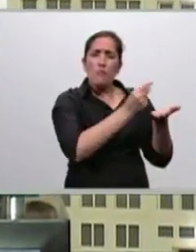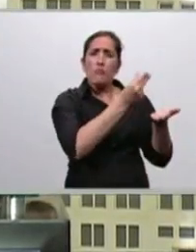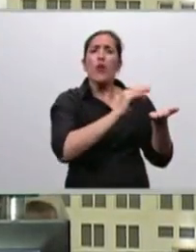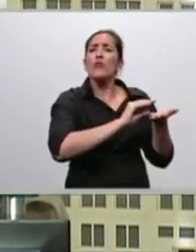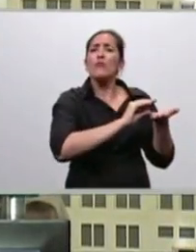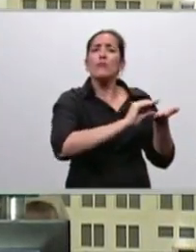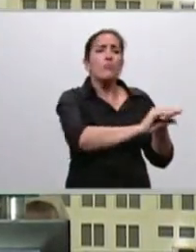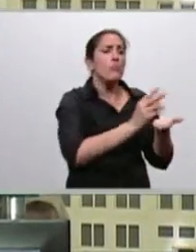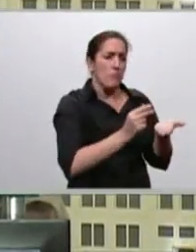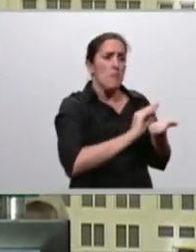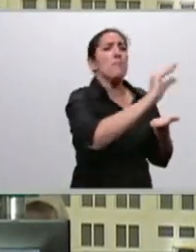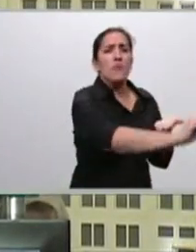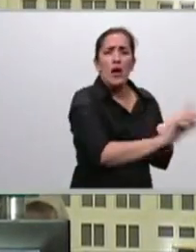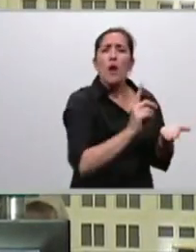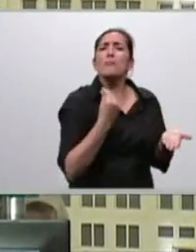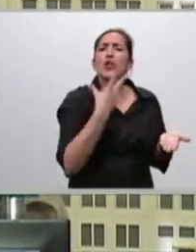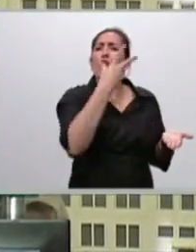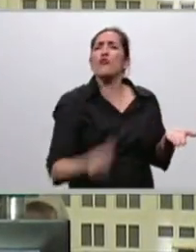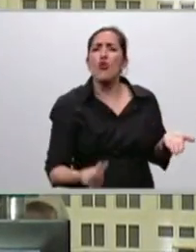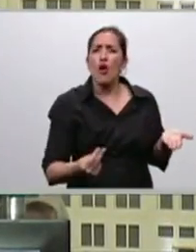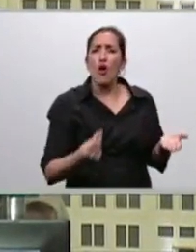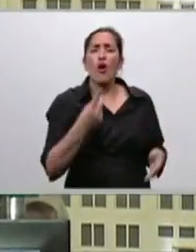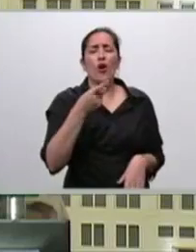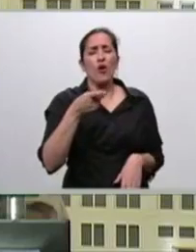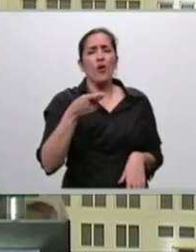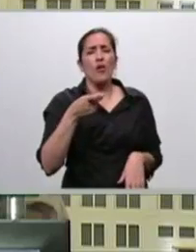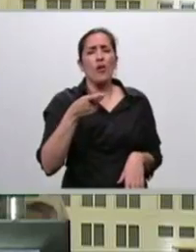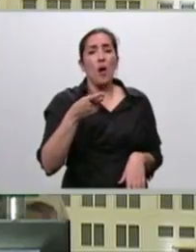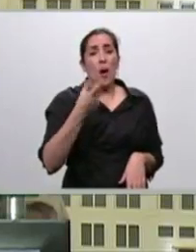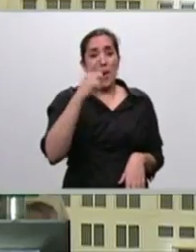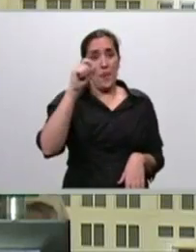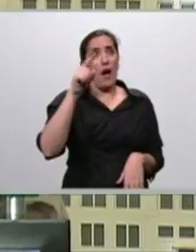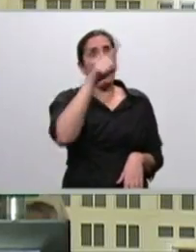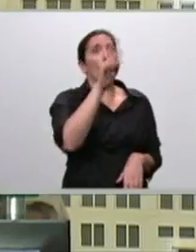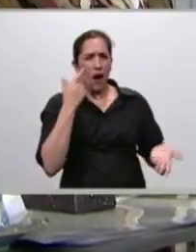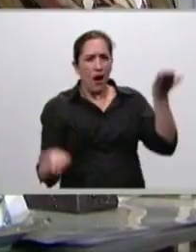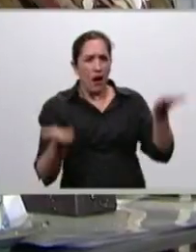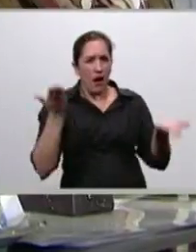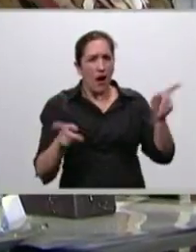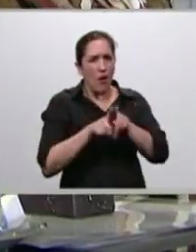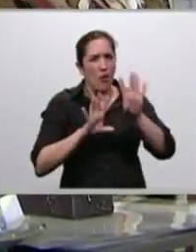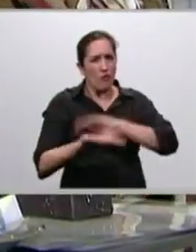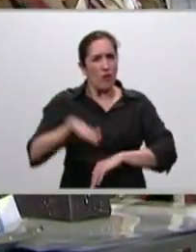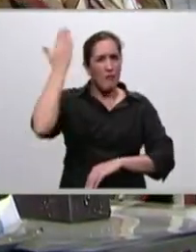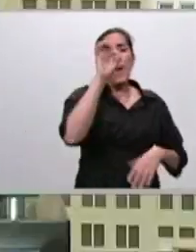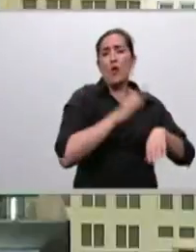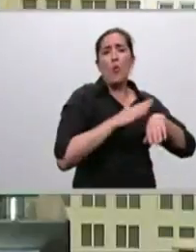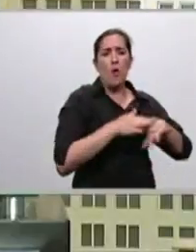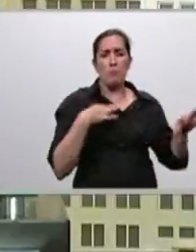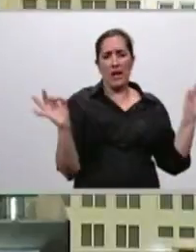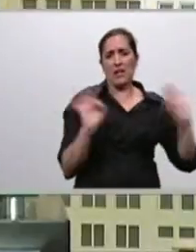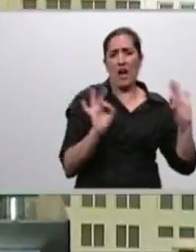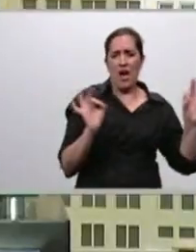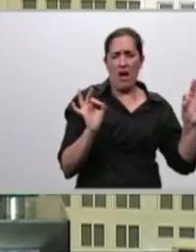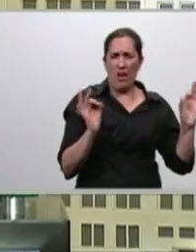hace él y por qué impide que el fiduciario, que es el Banco de Nueva York, cumpla con su función. Hay como un aire